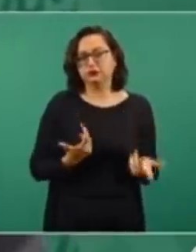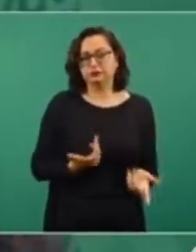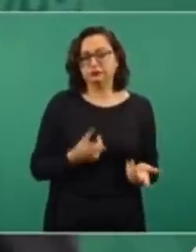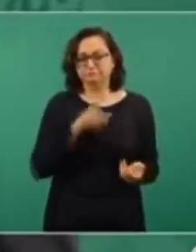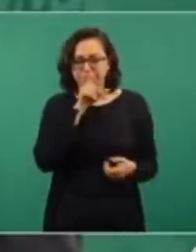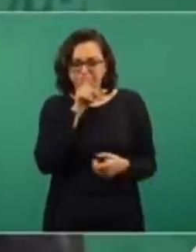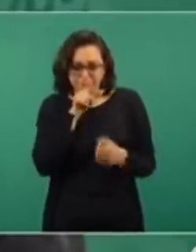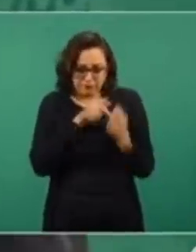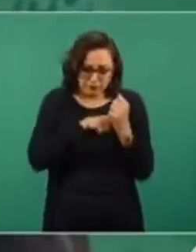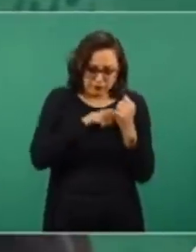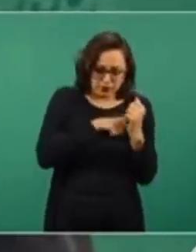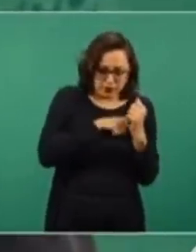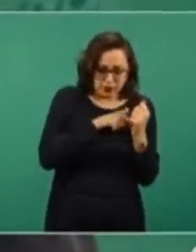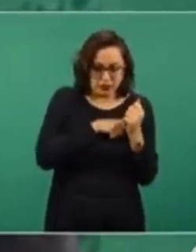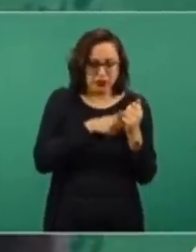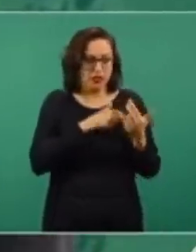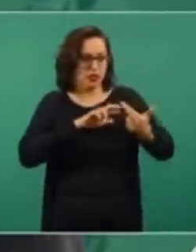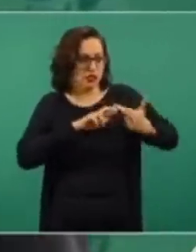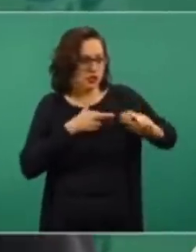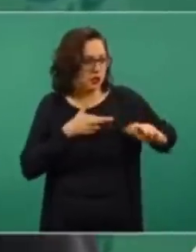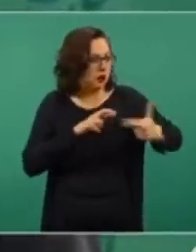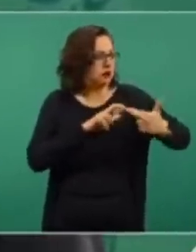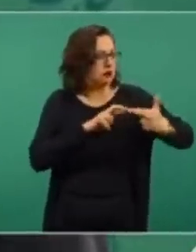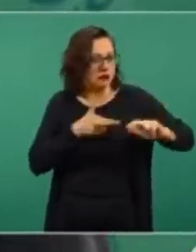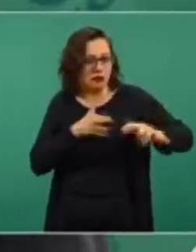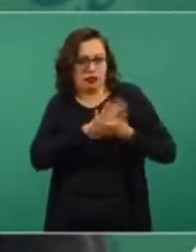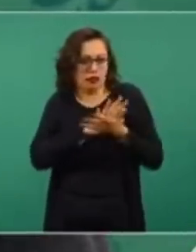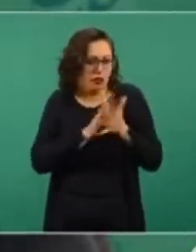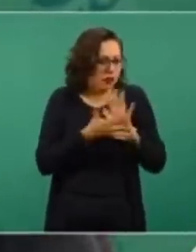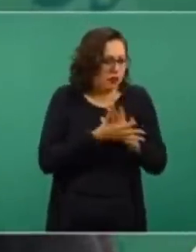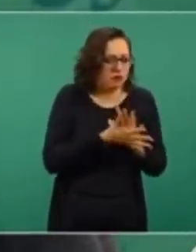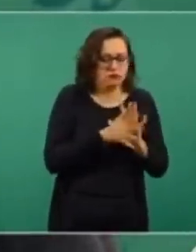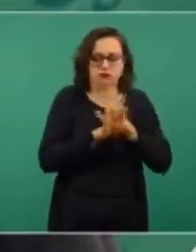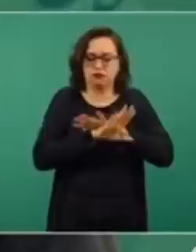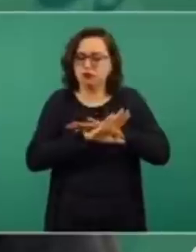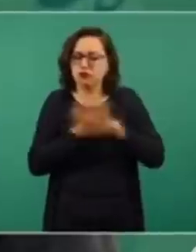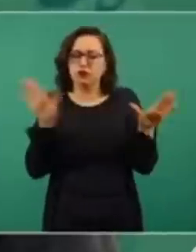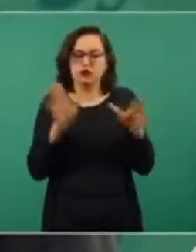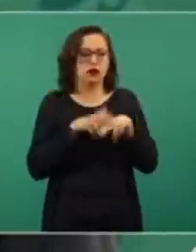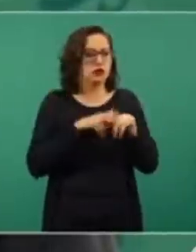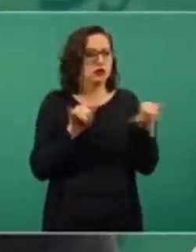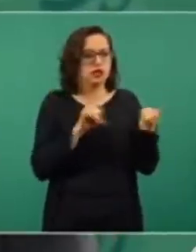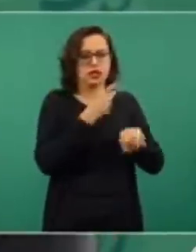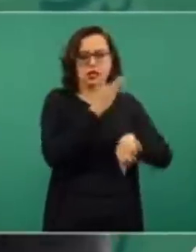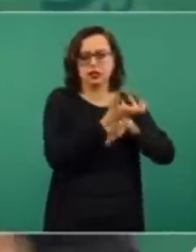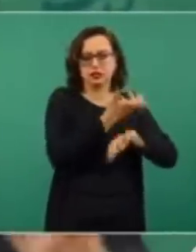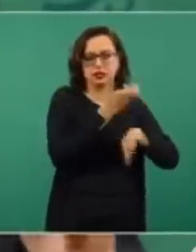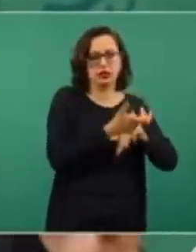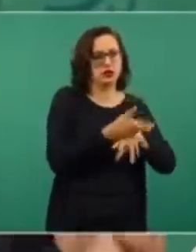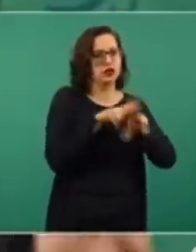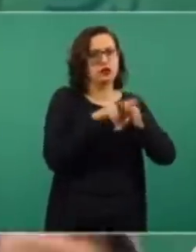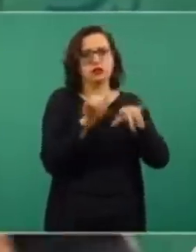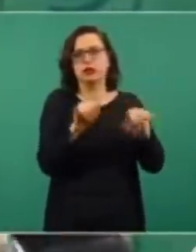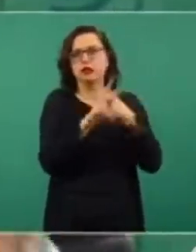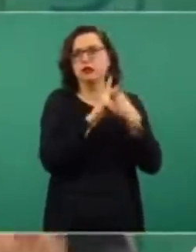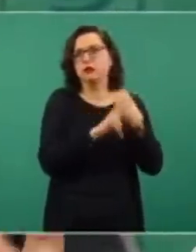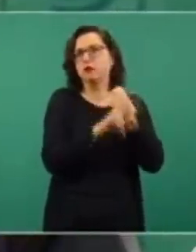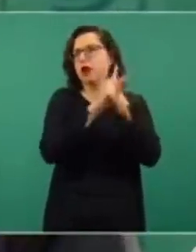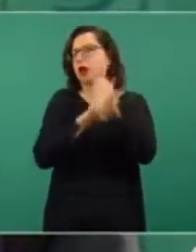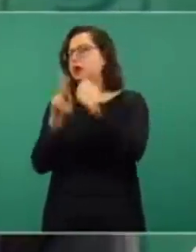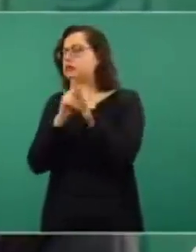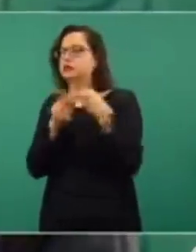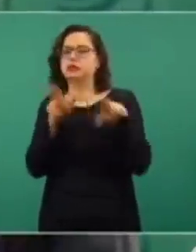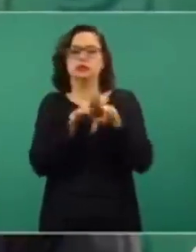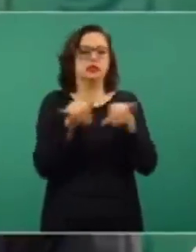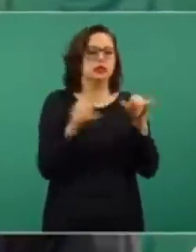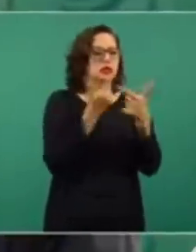indignas con ningún gobierno ni con ningún grupo de interés